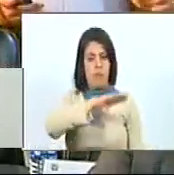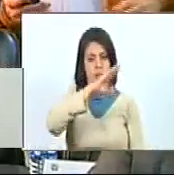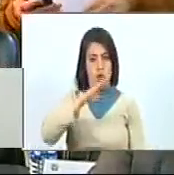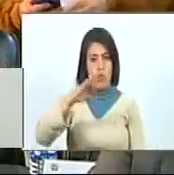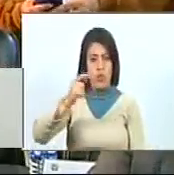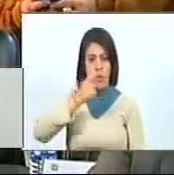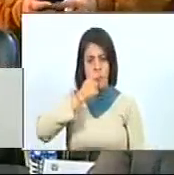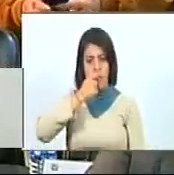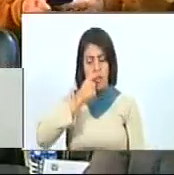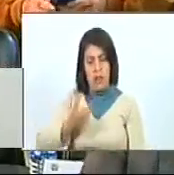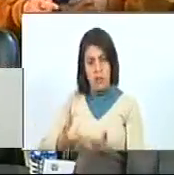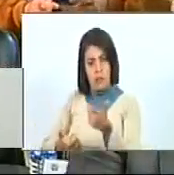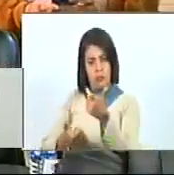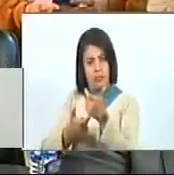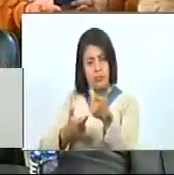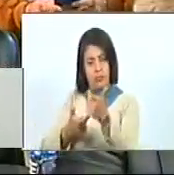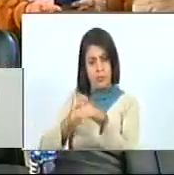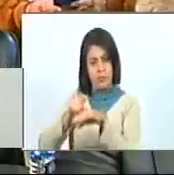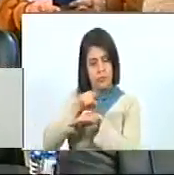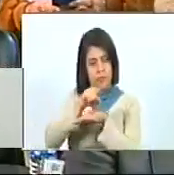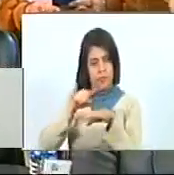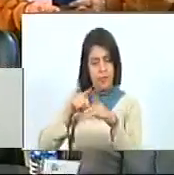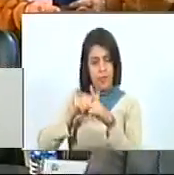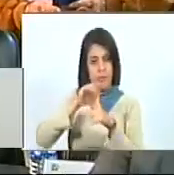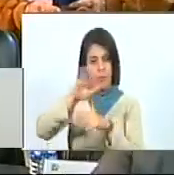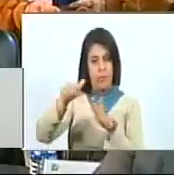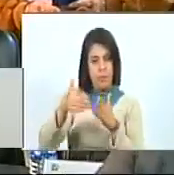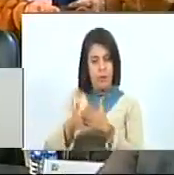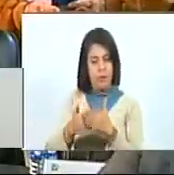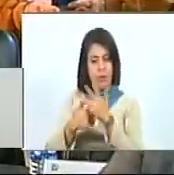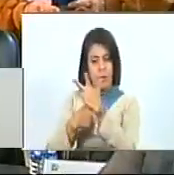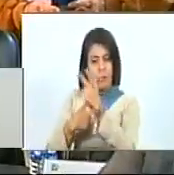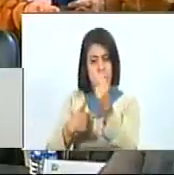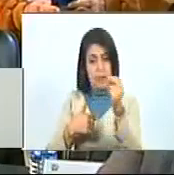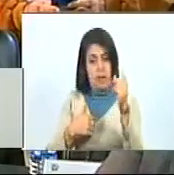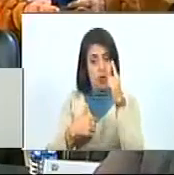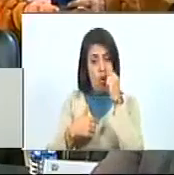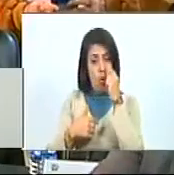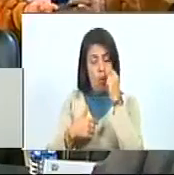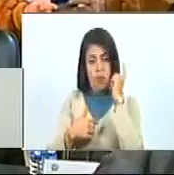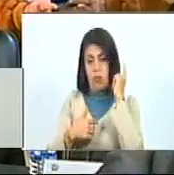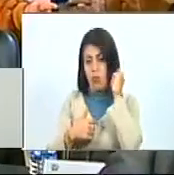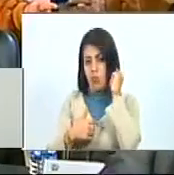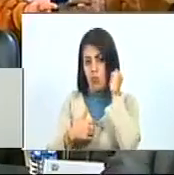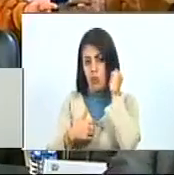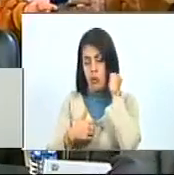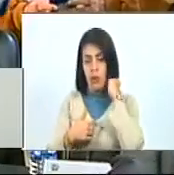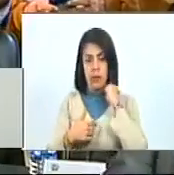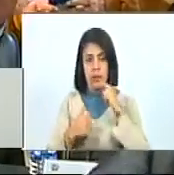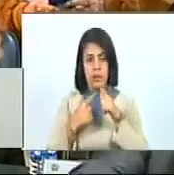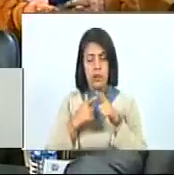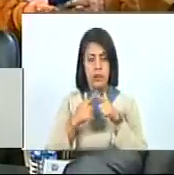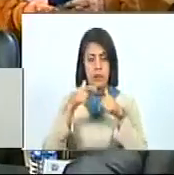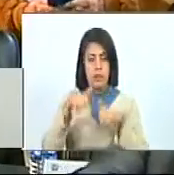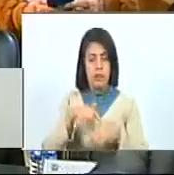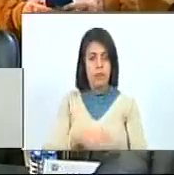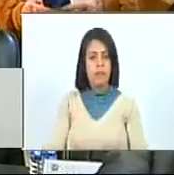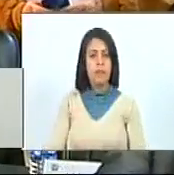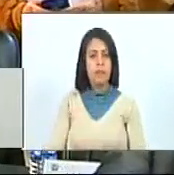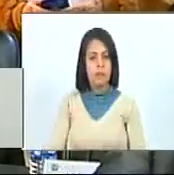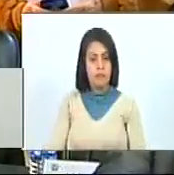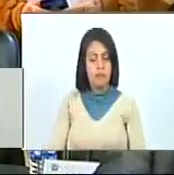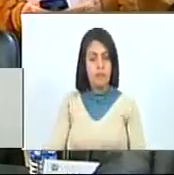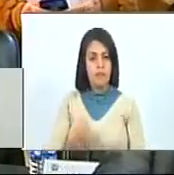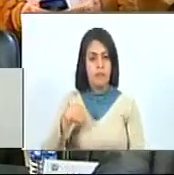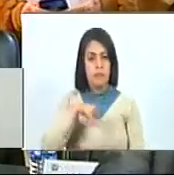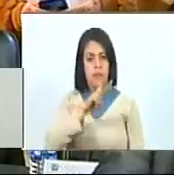armados, bien equipados, se enfrentaron a sólo 300 hombres y mujeres de infantería y